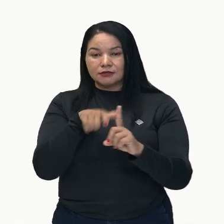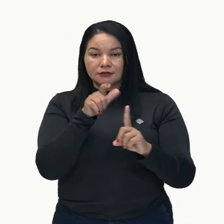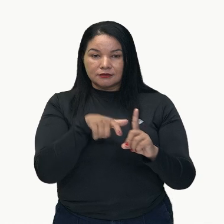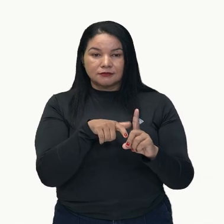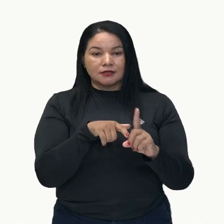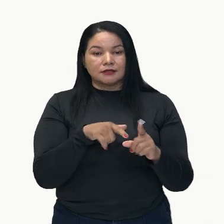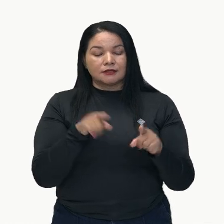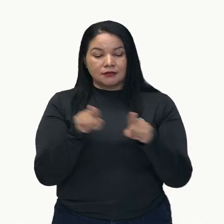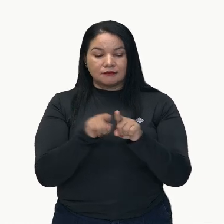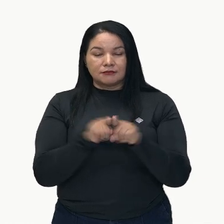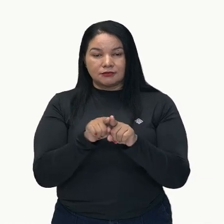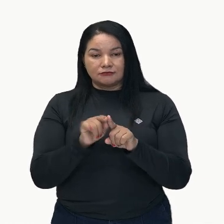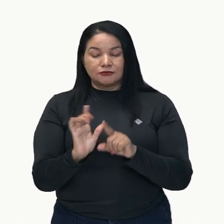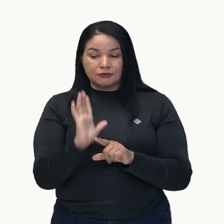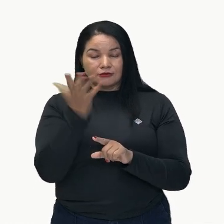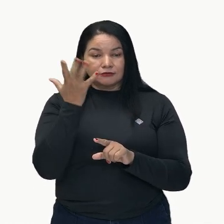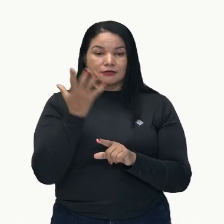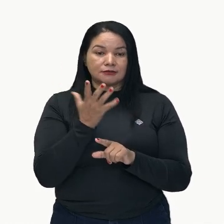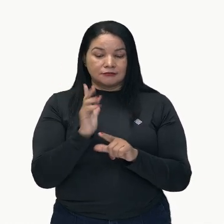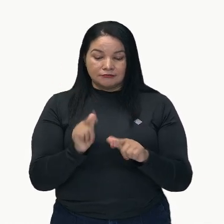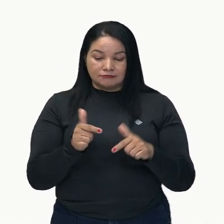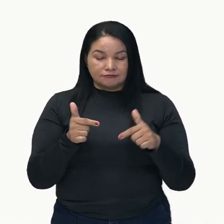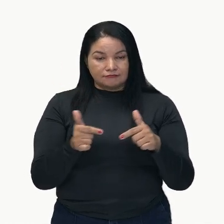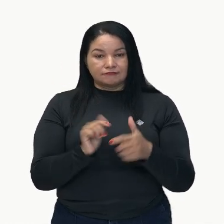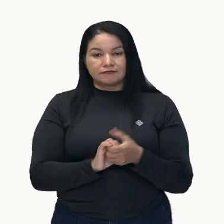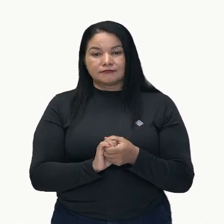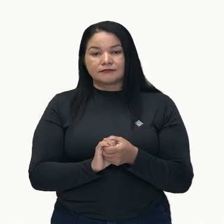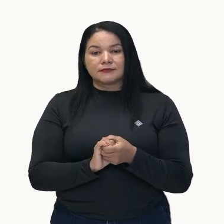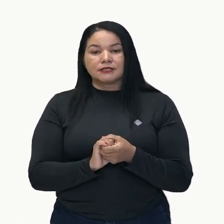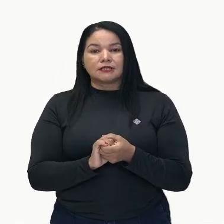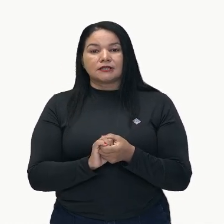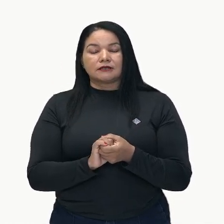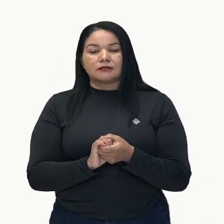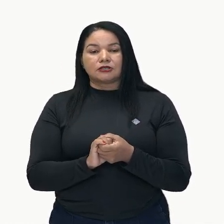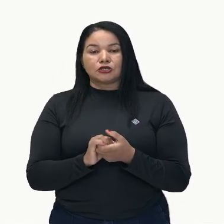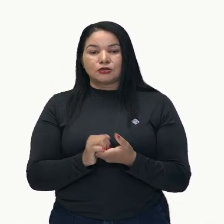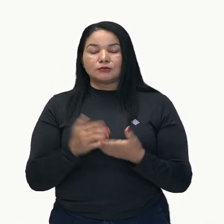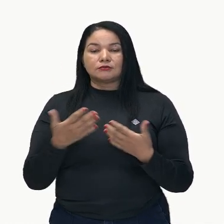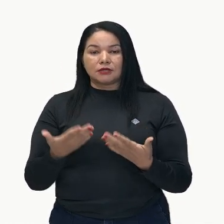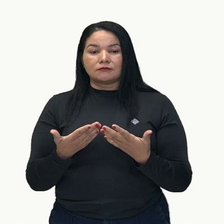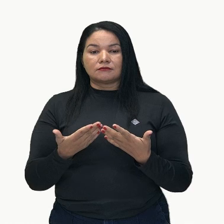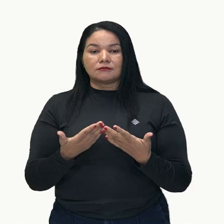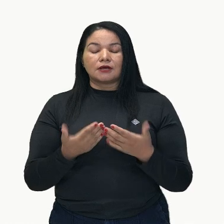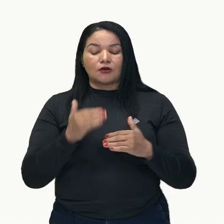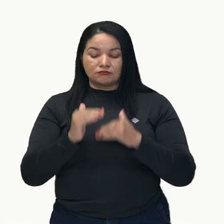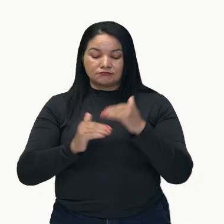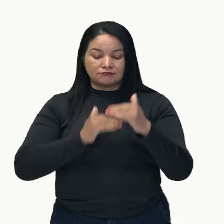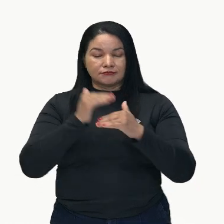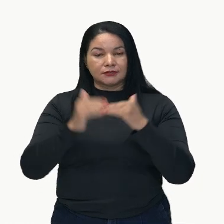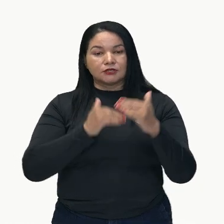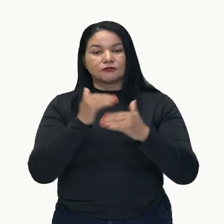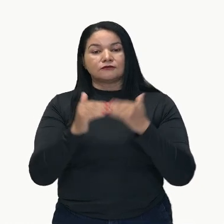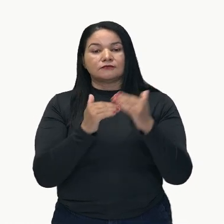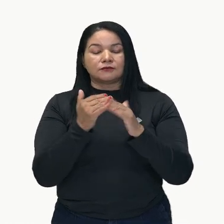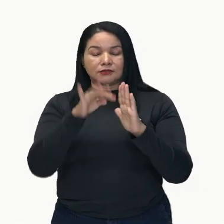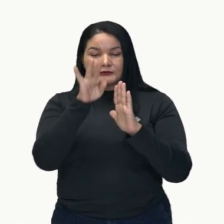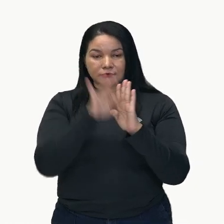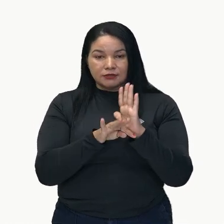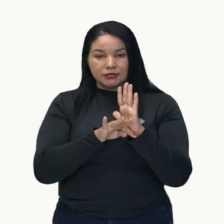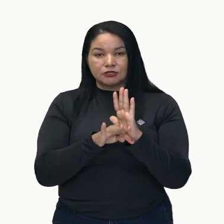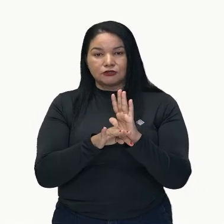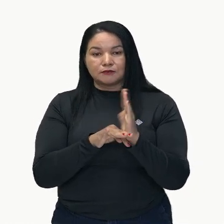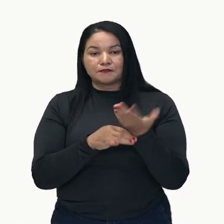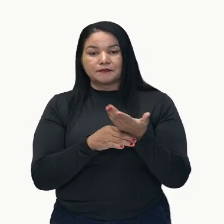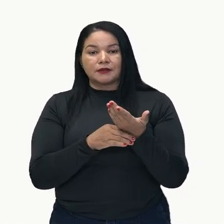acontecimientos que los conectan. Entonces, en este desenvolvimiento, que es la parte más